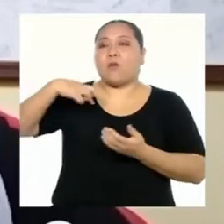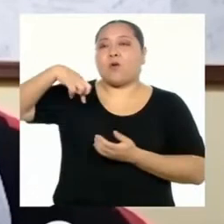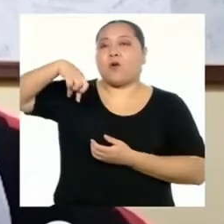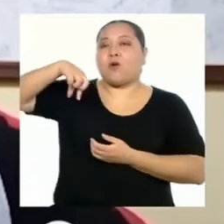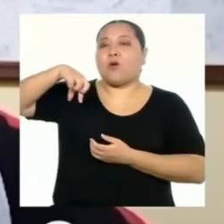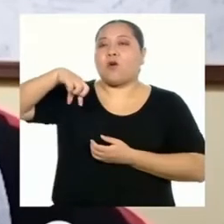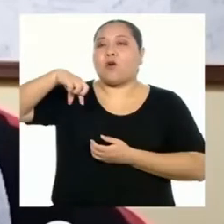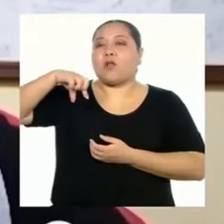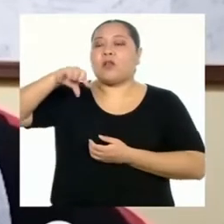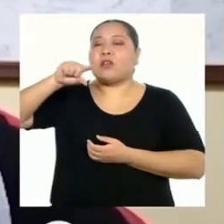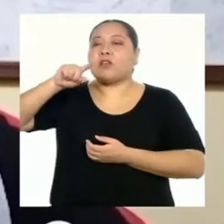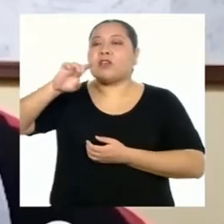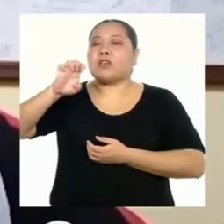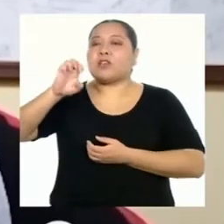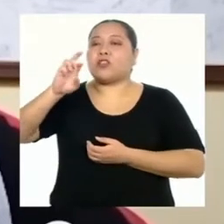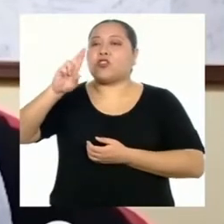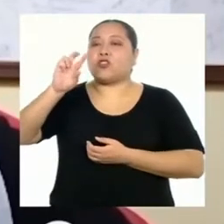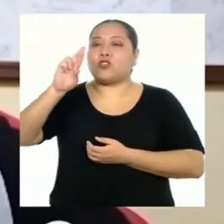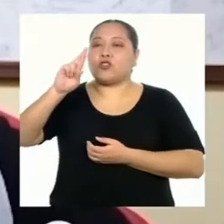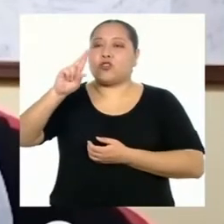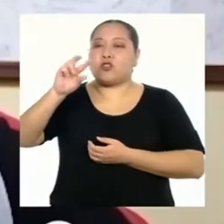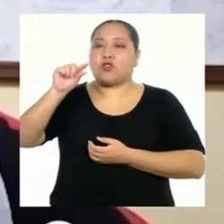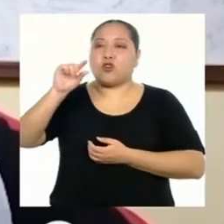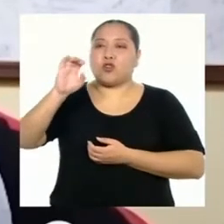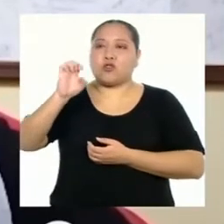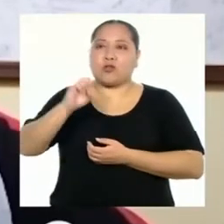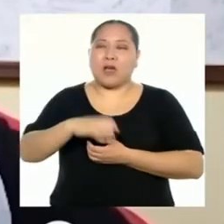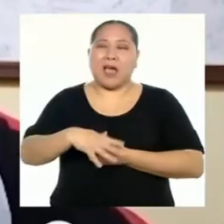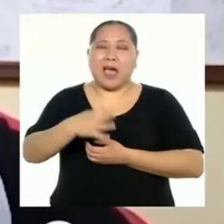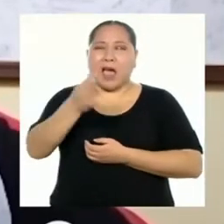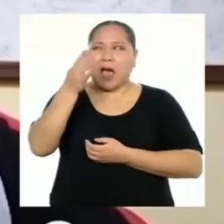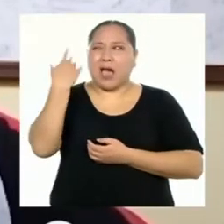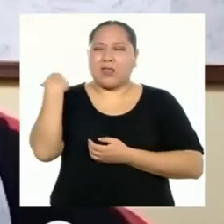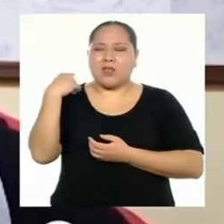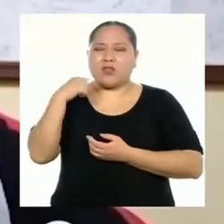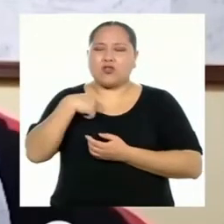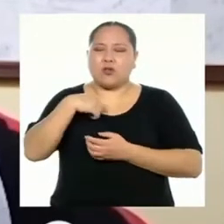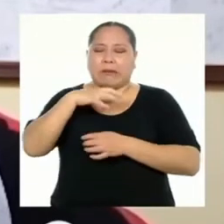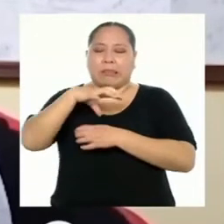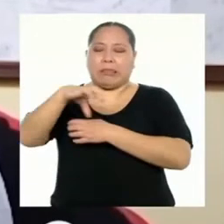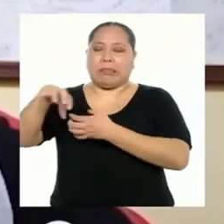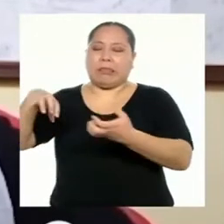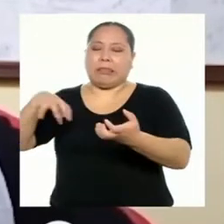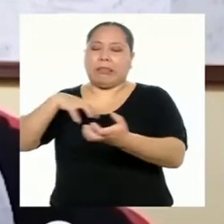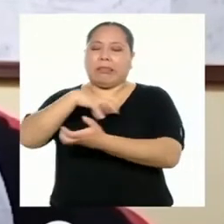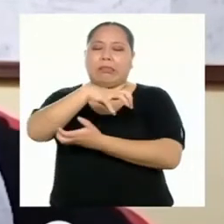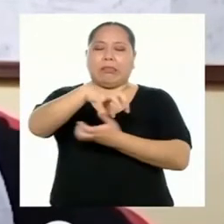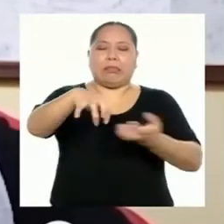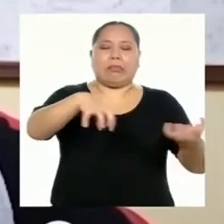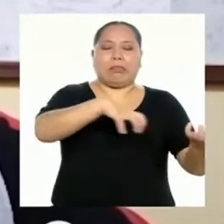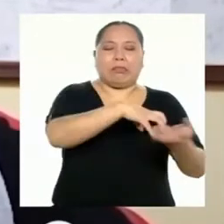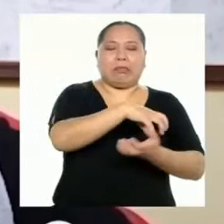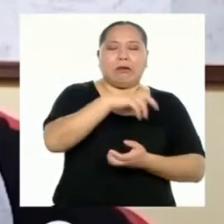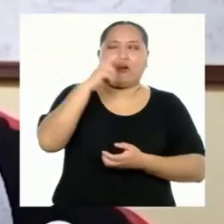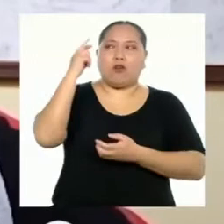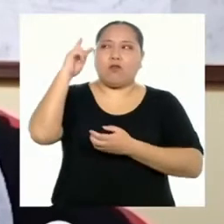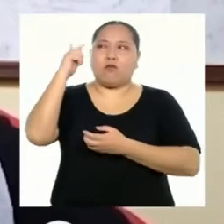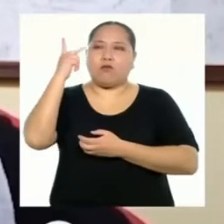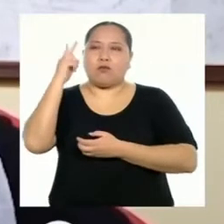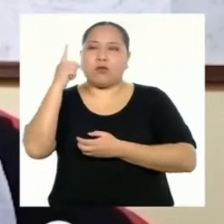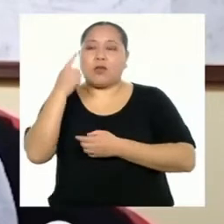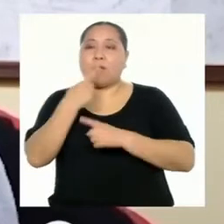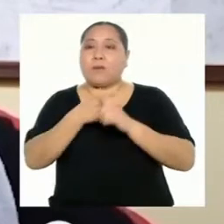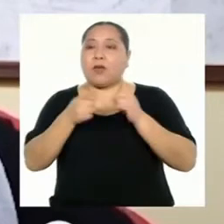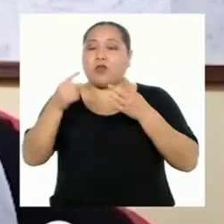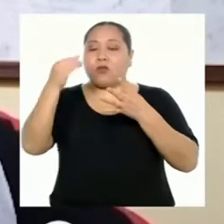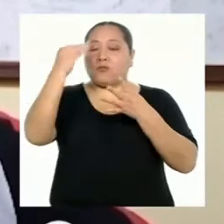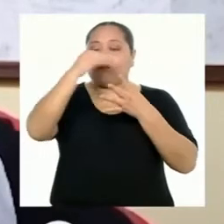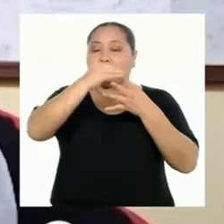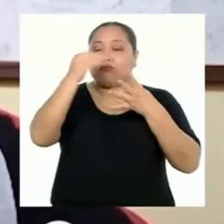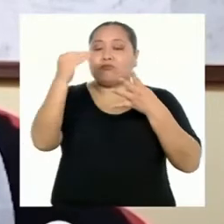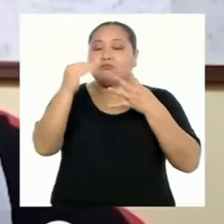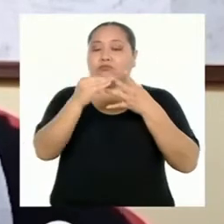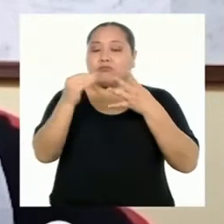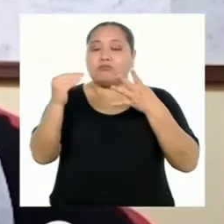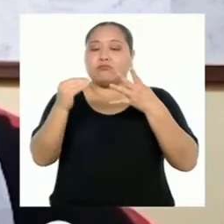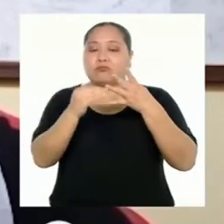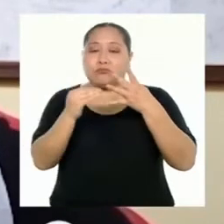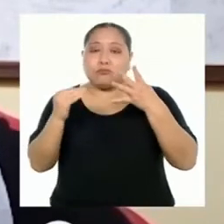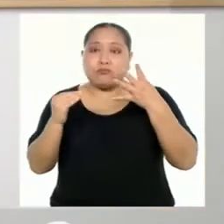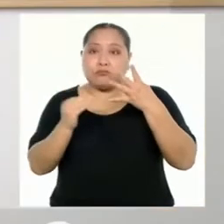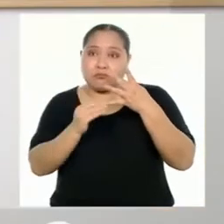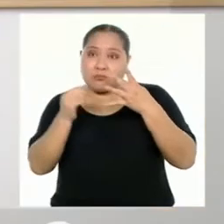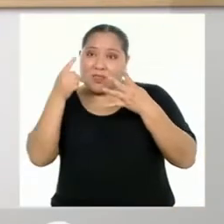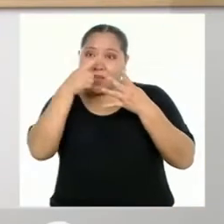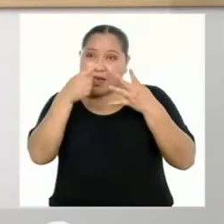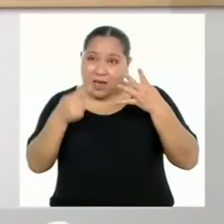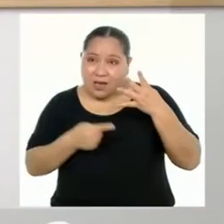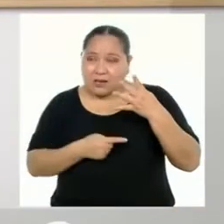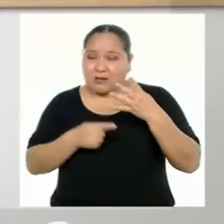Antes, como hacía todo un poco desordenado y me confundía un poco, pero ahora con esas fases, todo me va